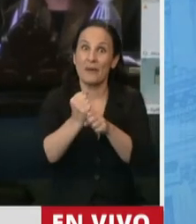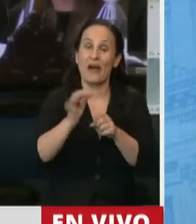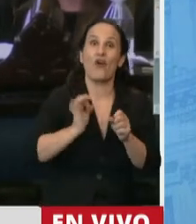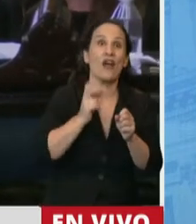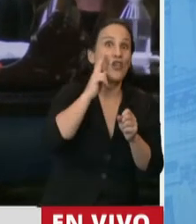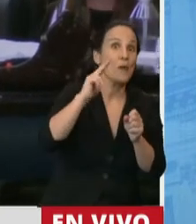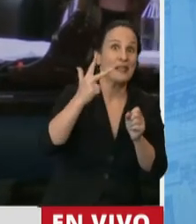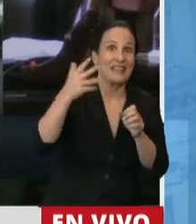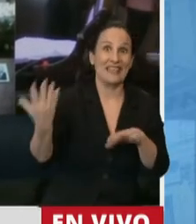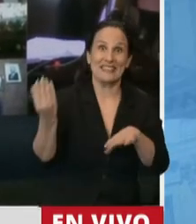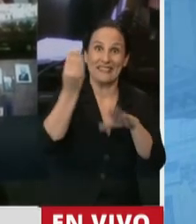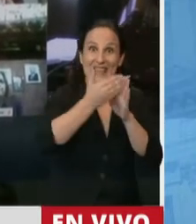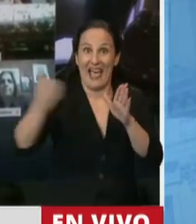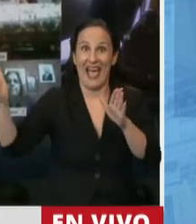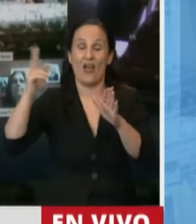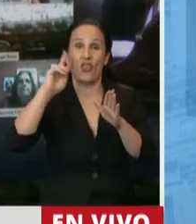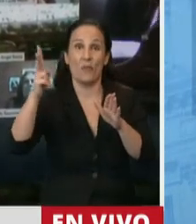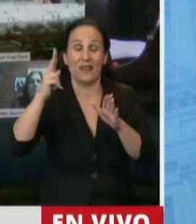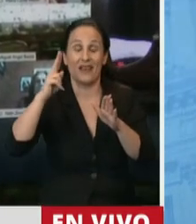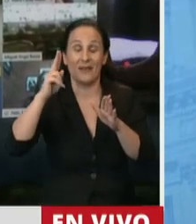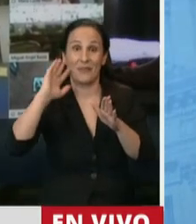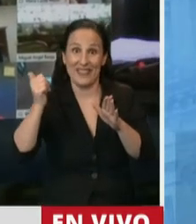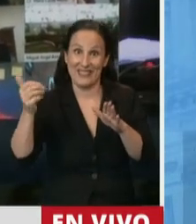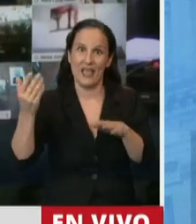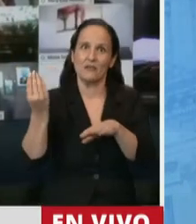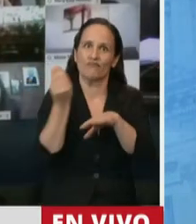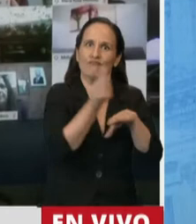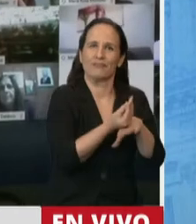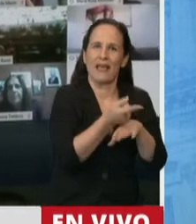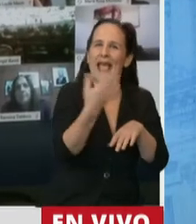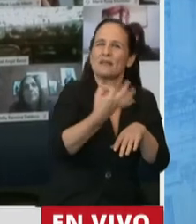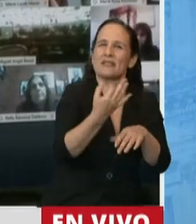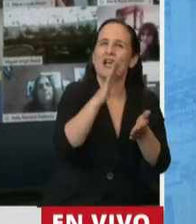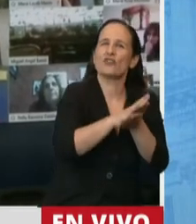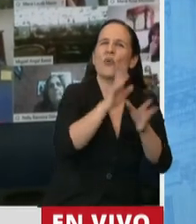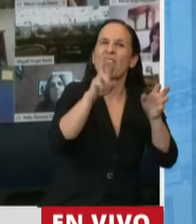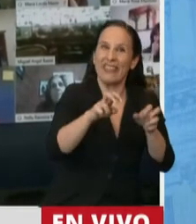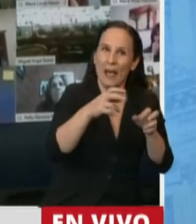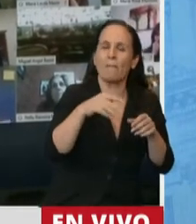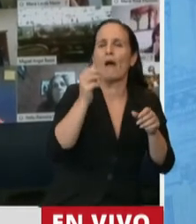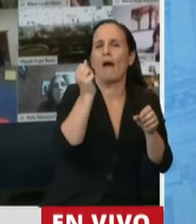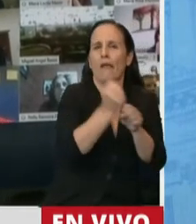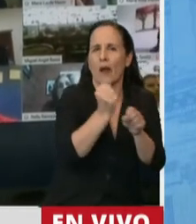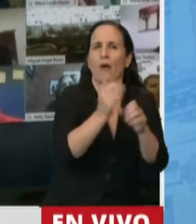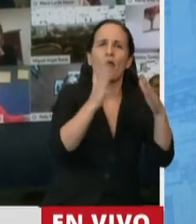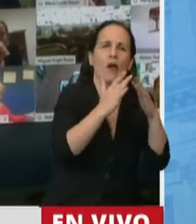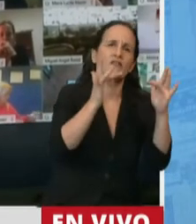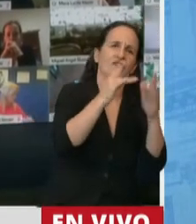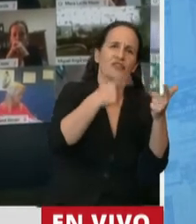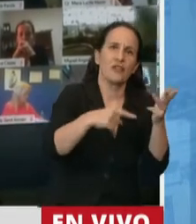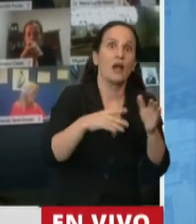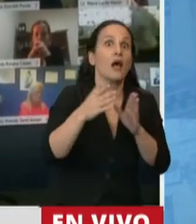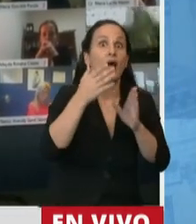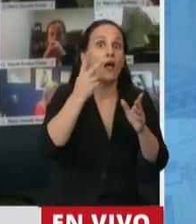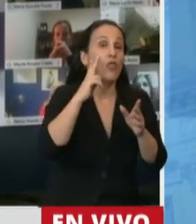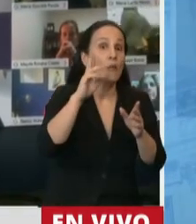2003 a 2016 sobre un programa especial de teletrabajo. Después del 2016 no sé